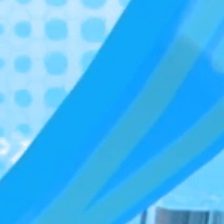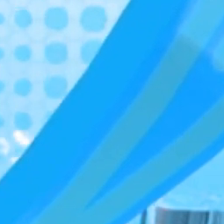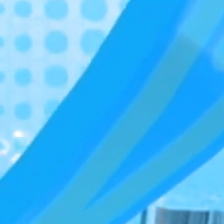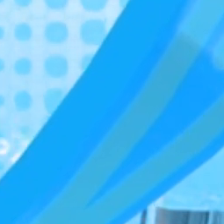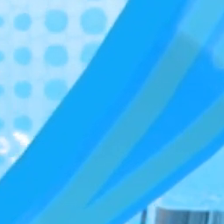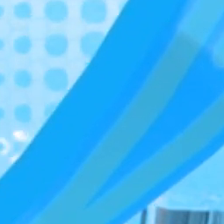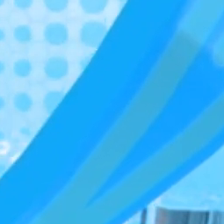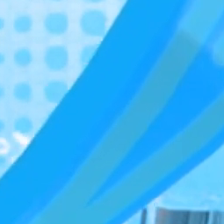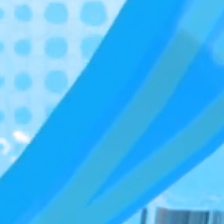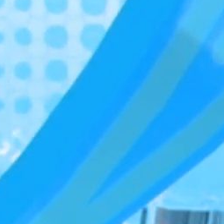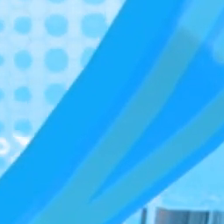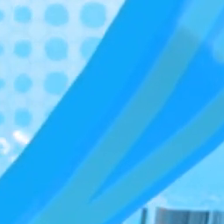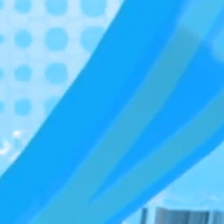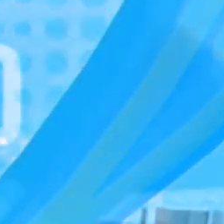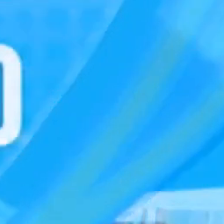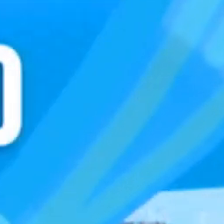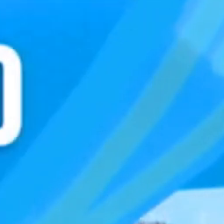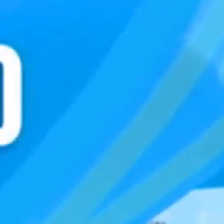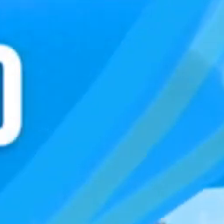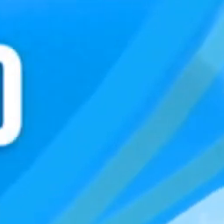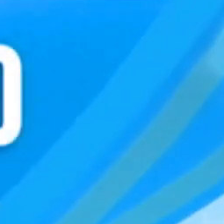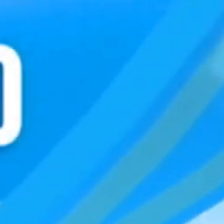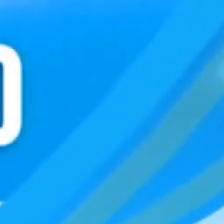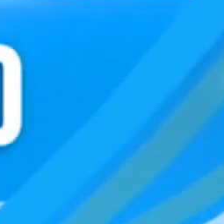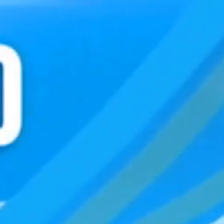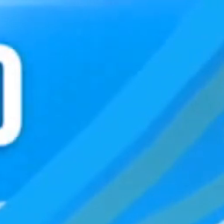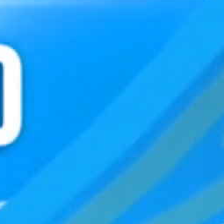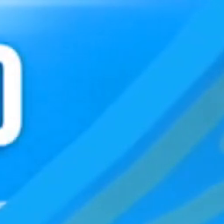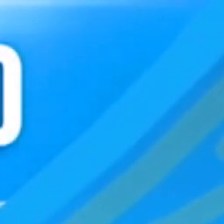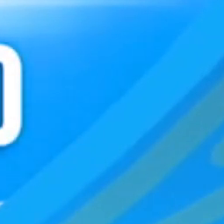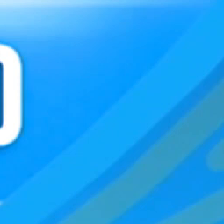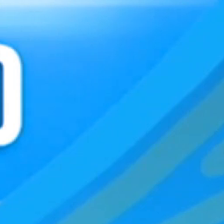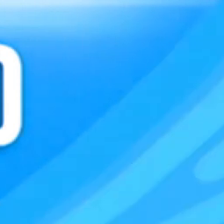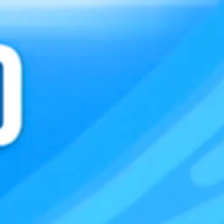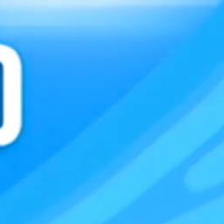Banco Popular presenta El Tipo de Cambio.